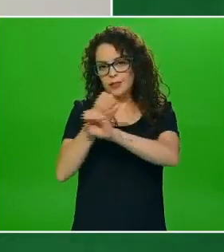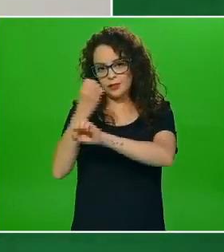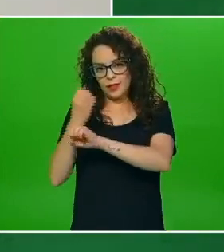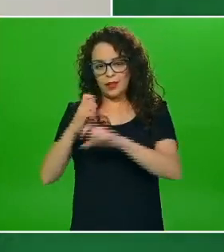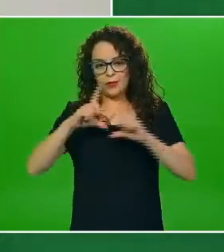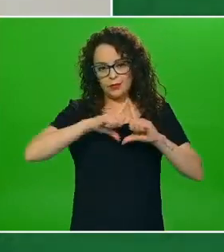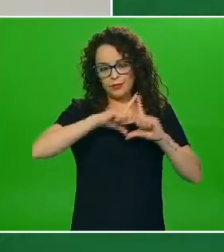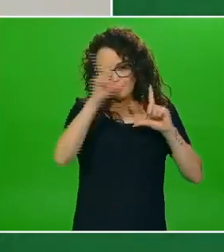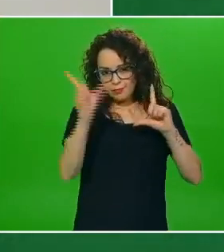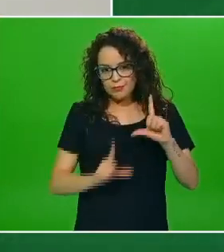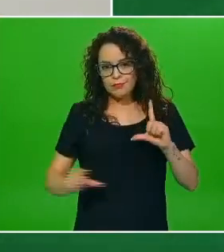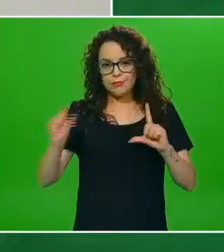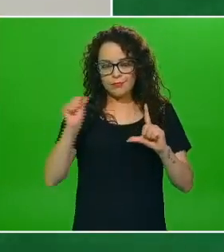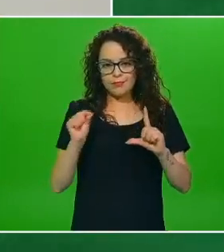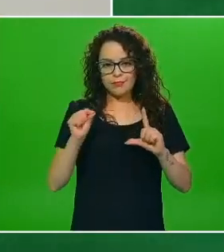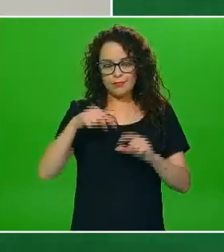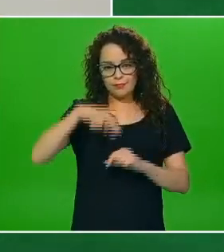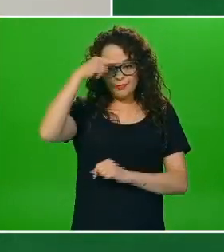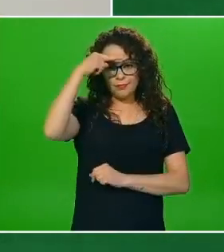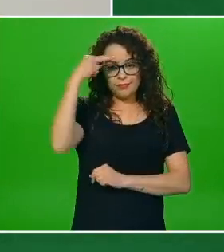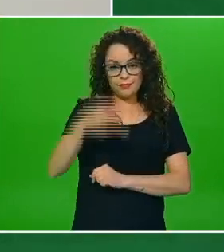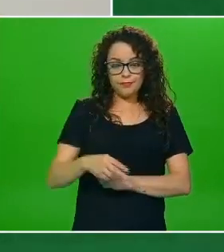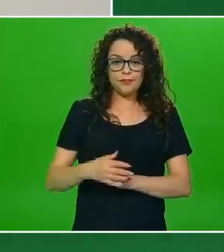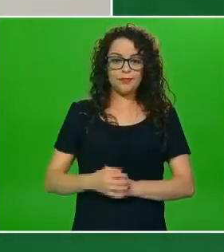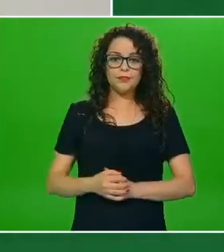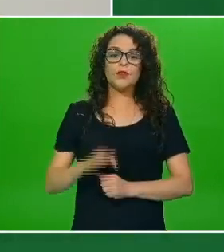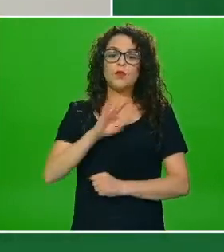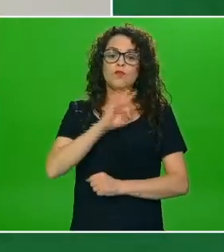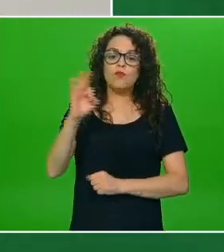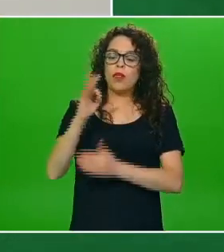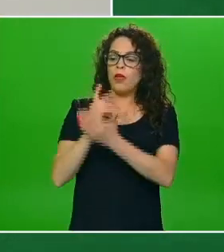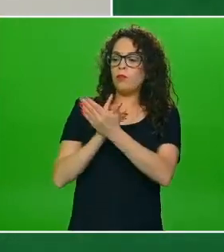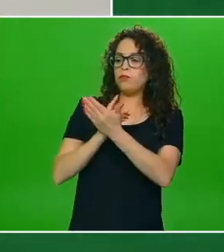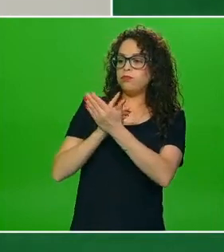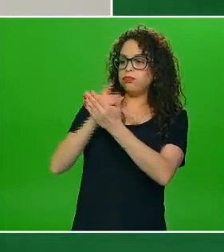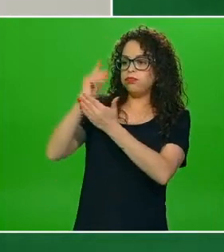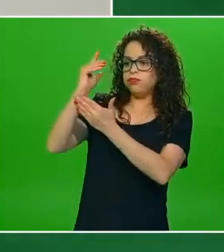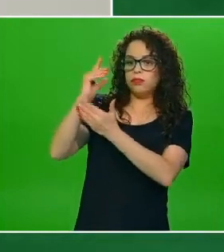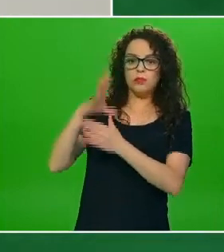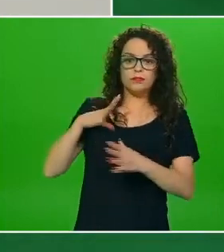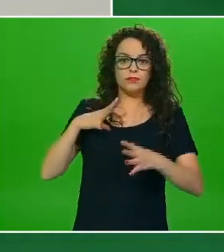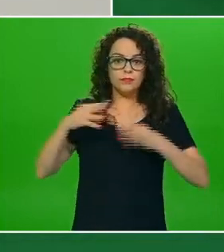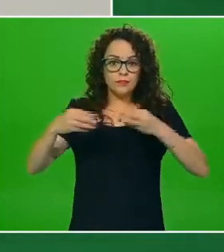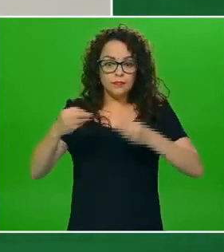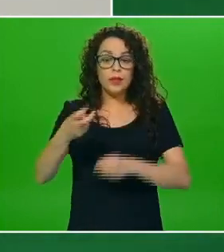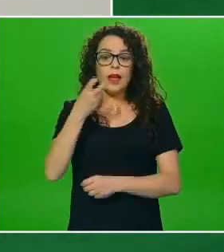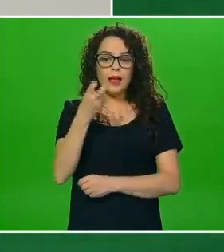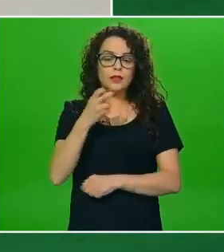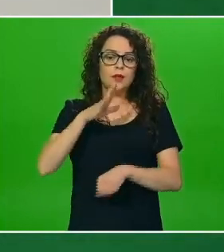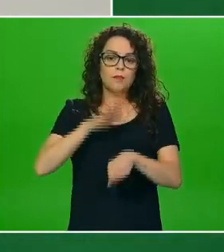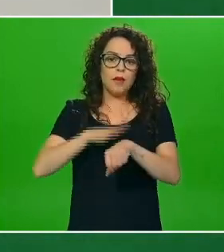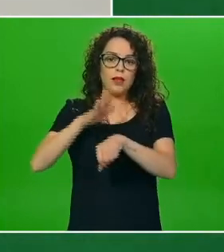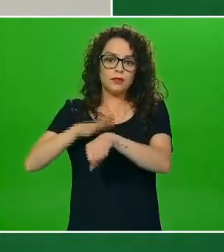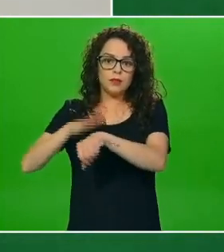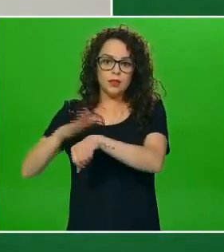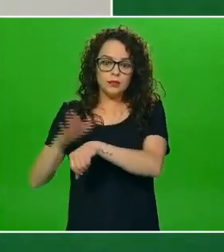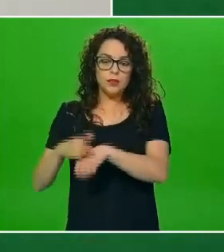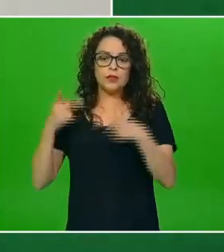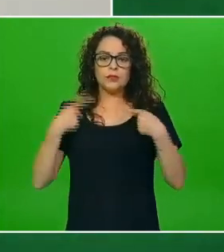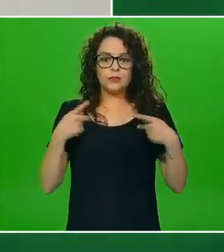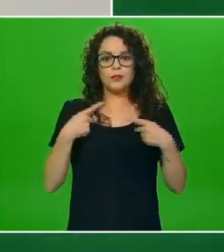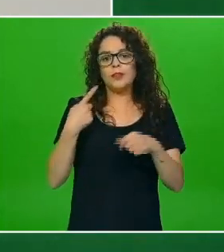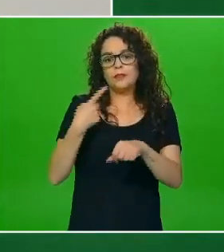de obviamente incrementar transmisión y por lo tanto incrementar contagios incrementar también casos